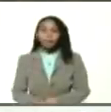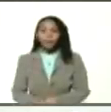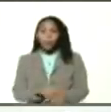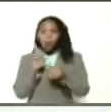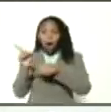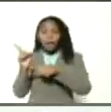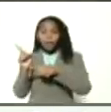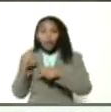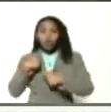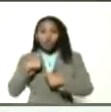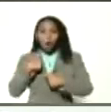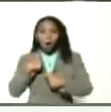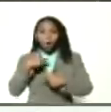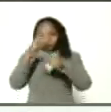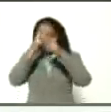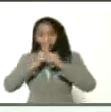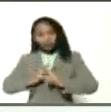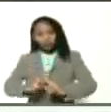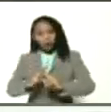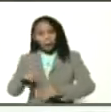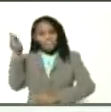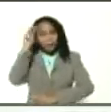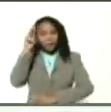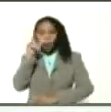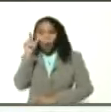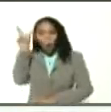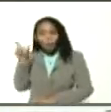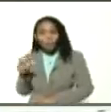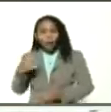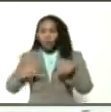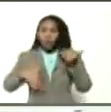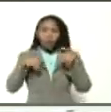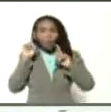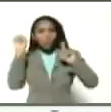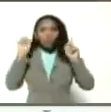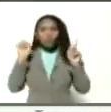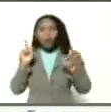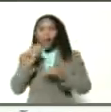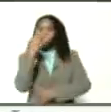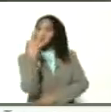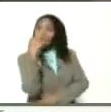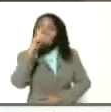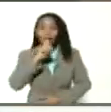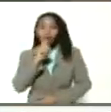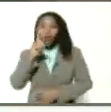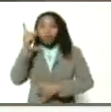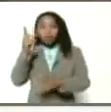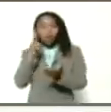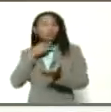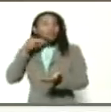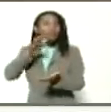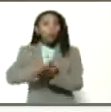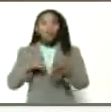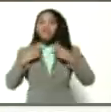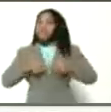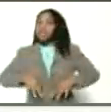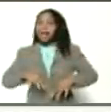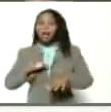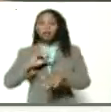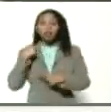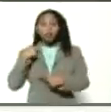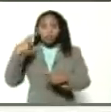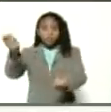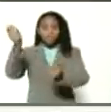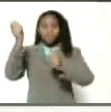rindo homenaje al maestro José Antonio Abreu, a tres años de su partida física. Y digo que su legado,